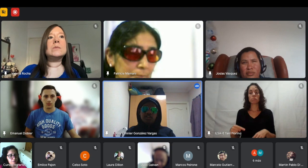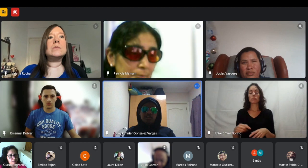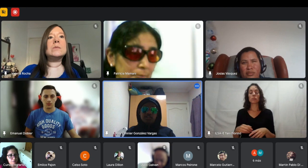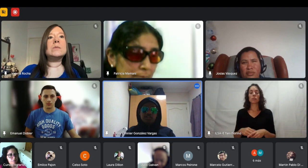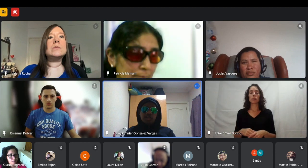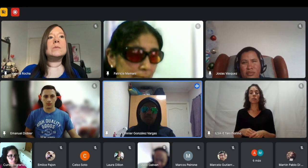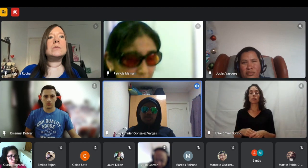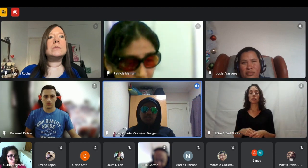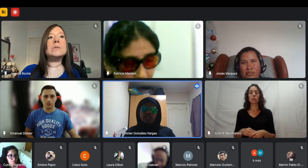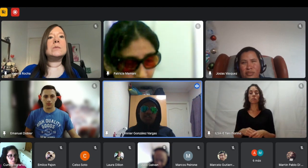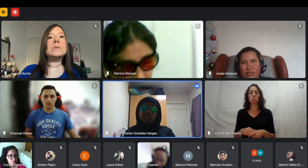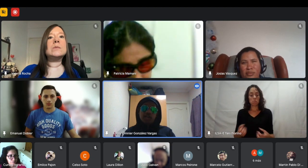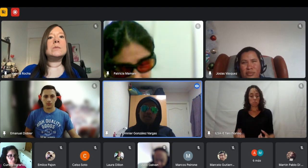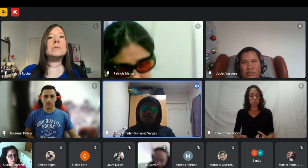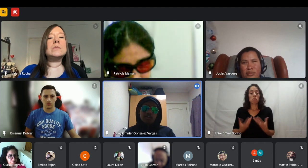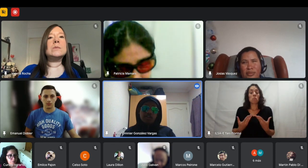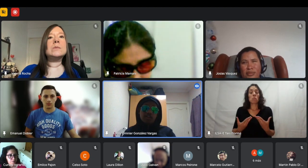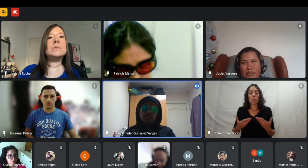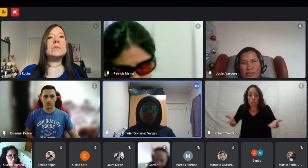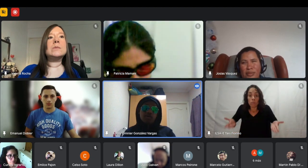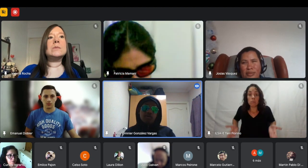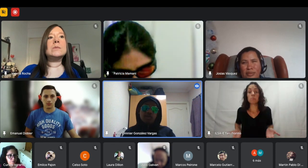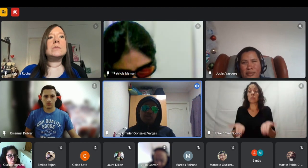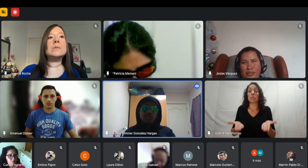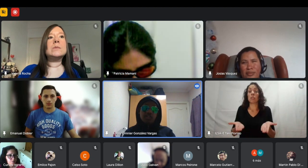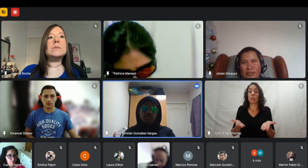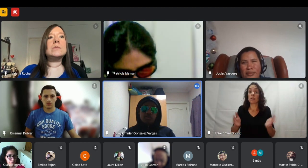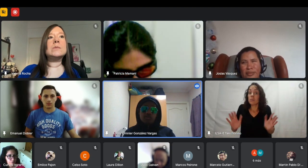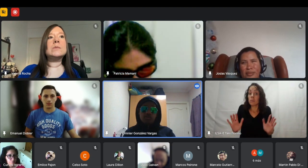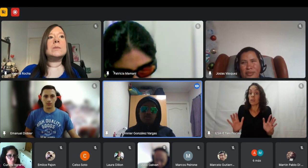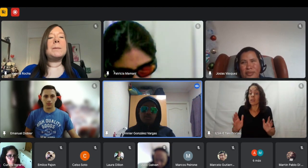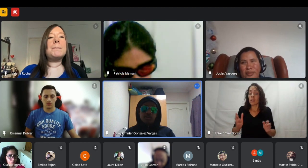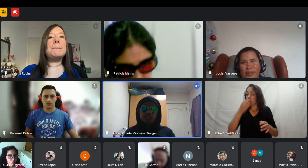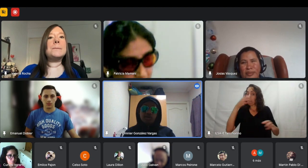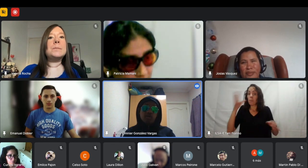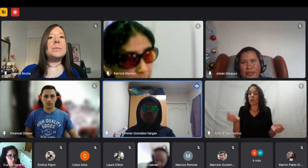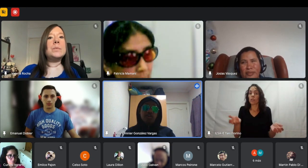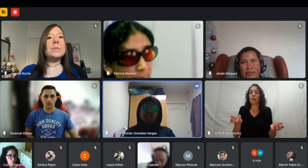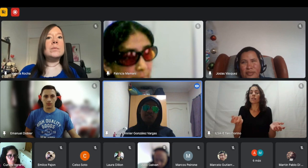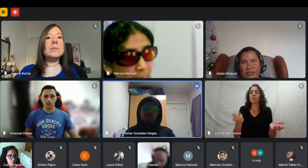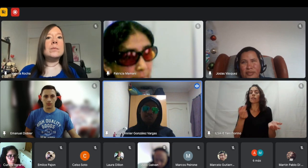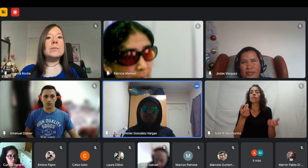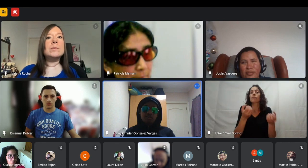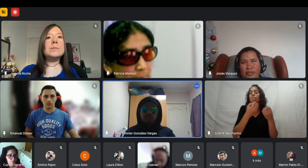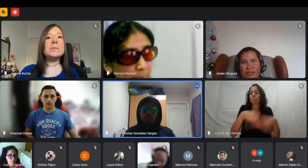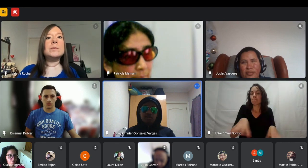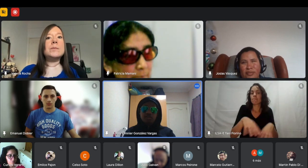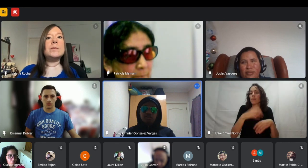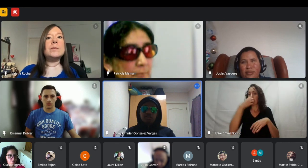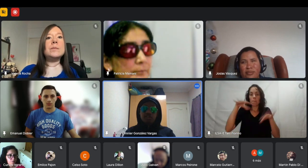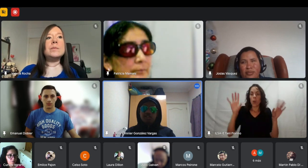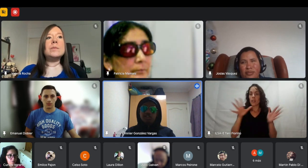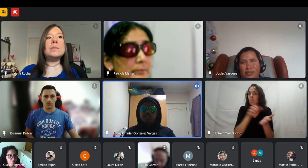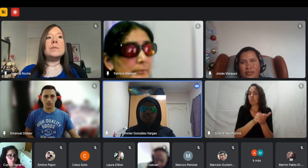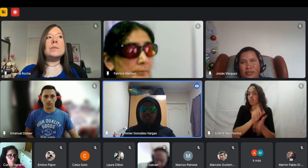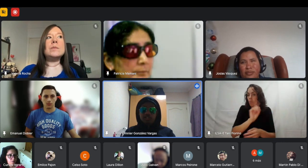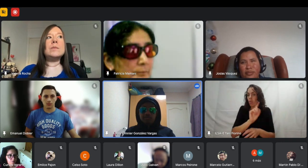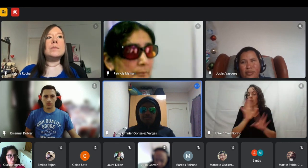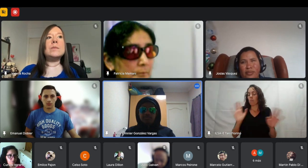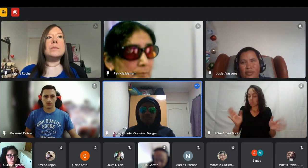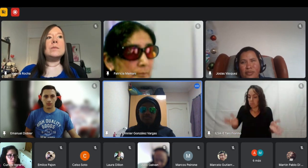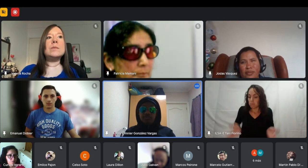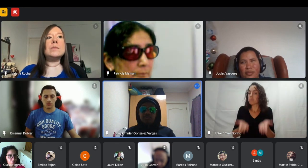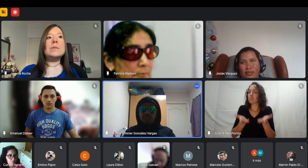intente también de que tenga varias alternativas como ya había dicho como el trabajo freelancer y